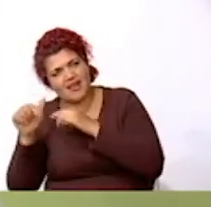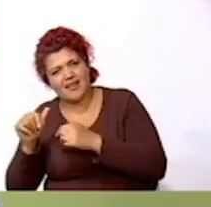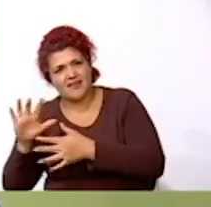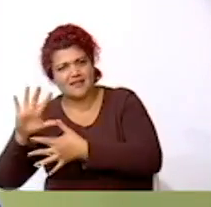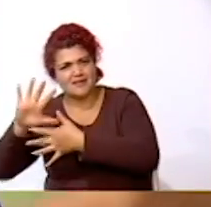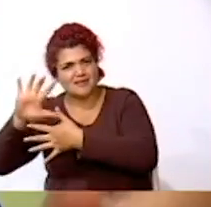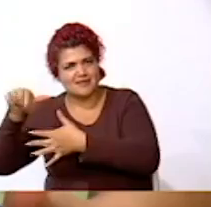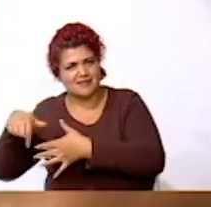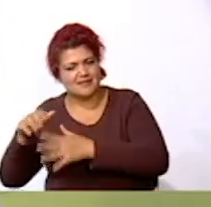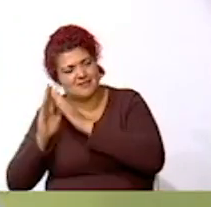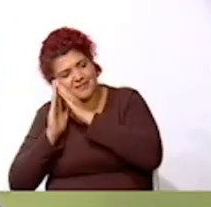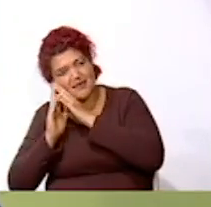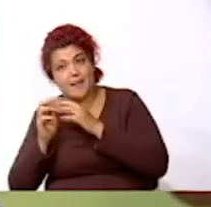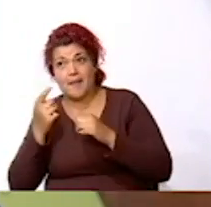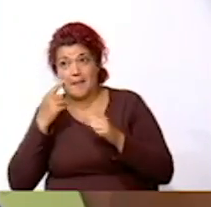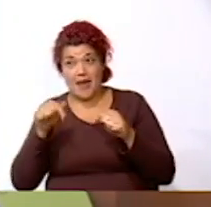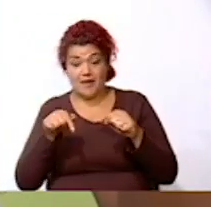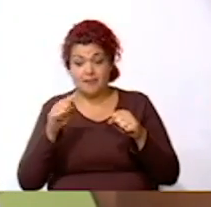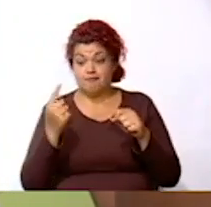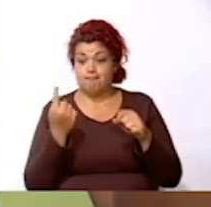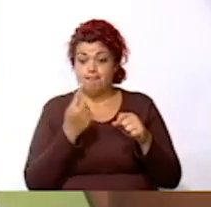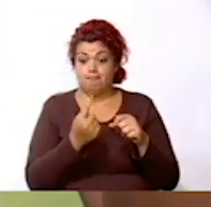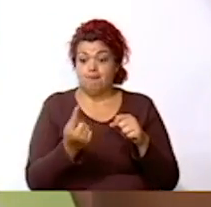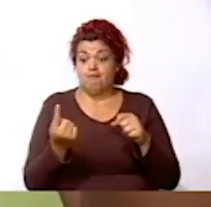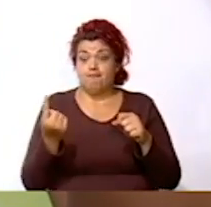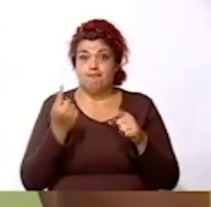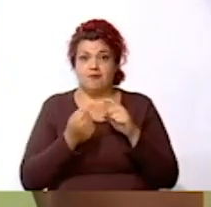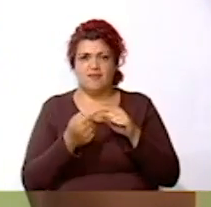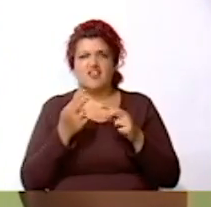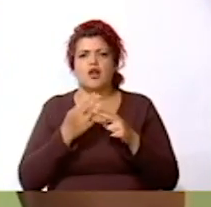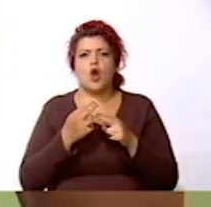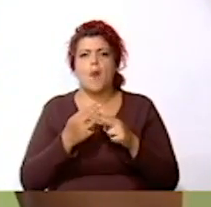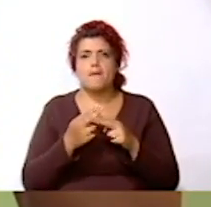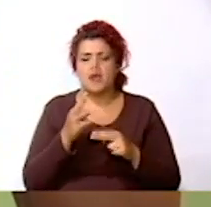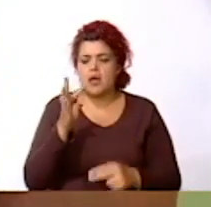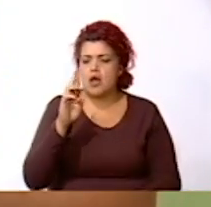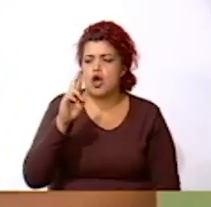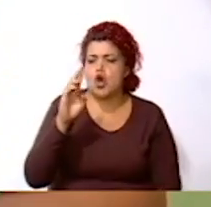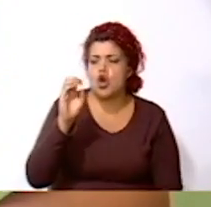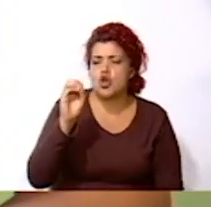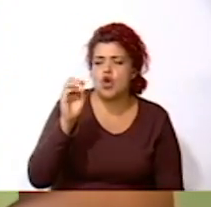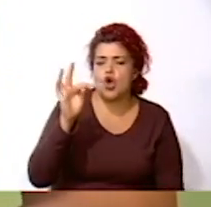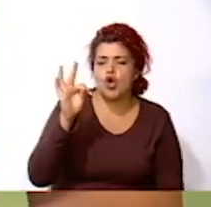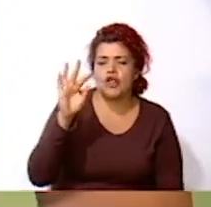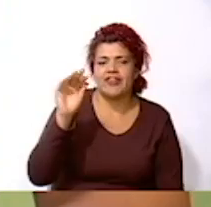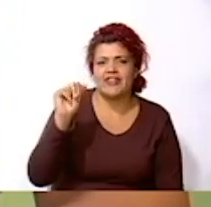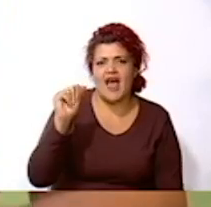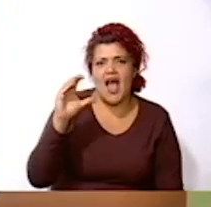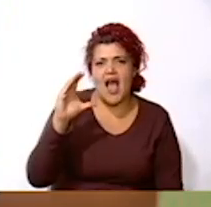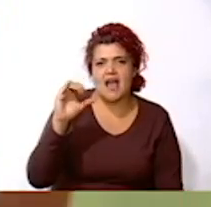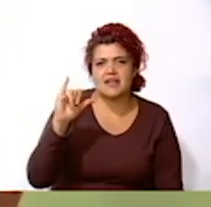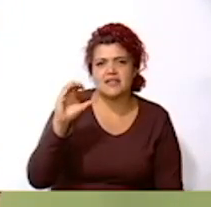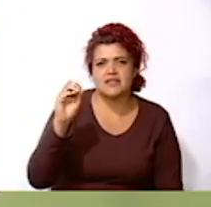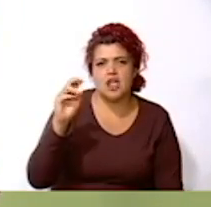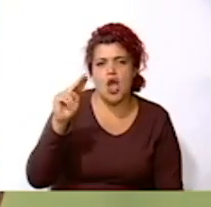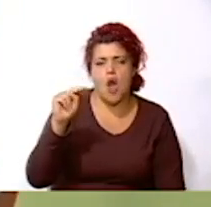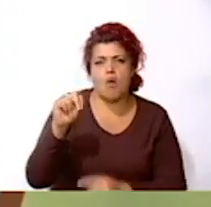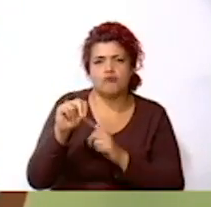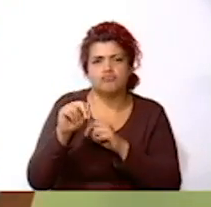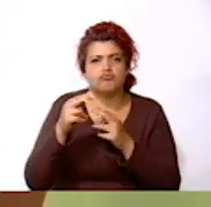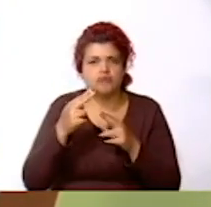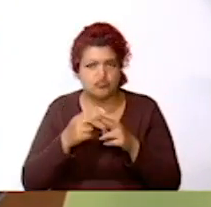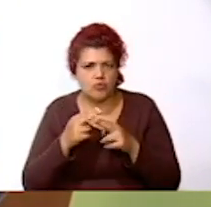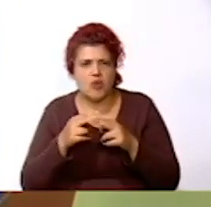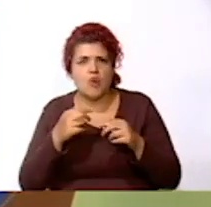tierra Sobre su propio eje Se le llama Rotación Pero por ejemplo Si la